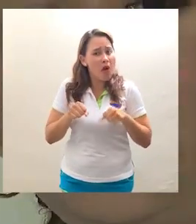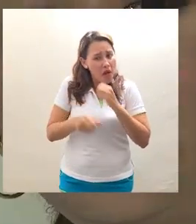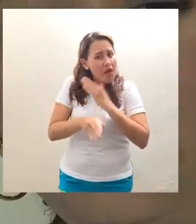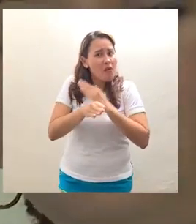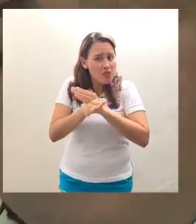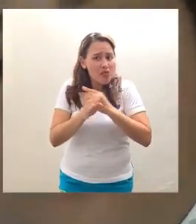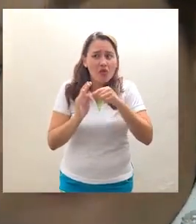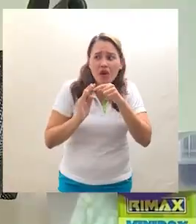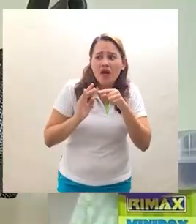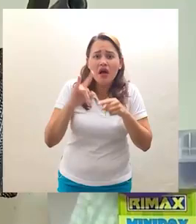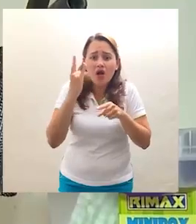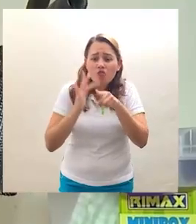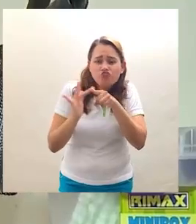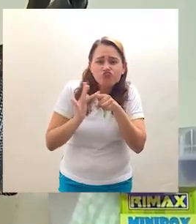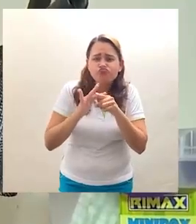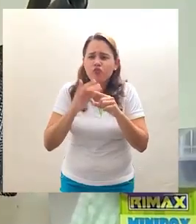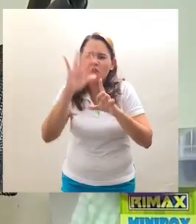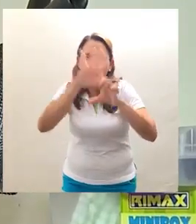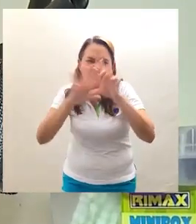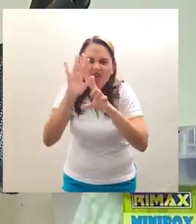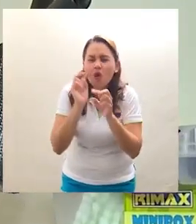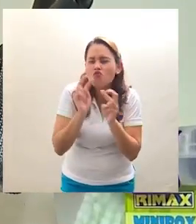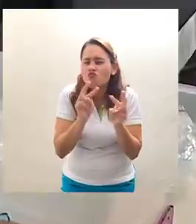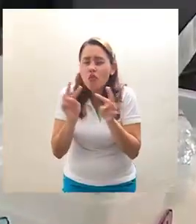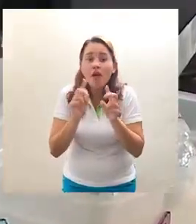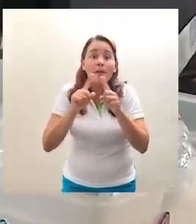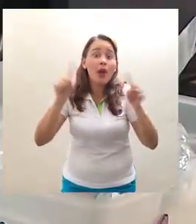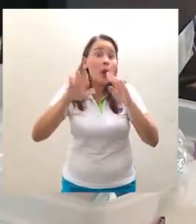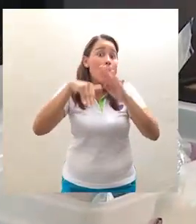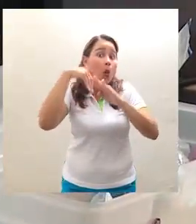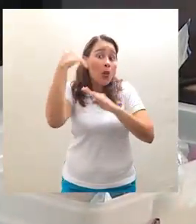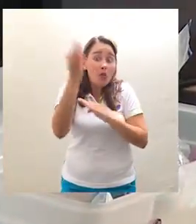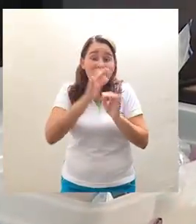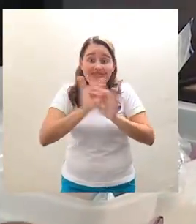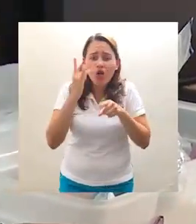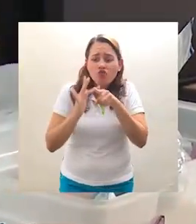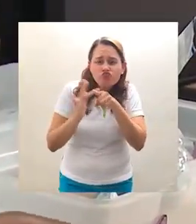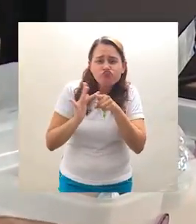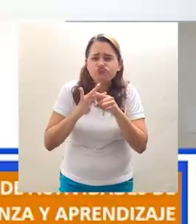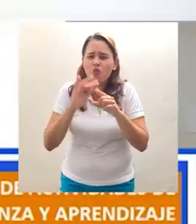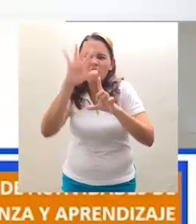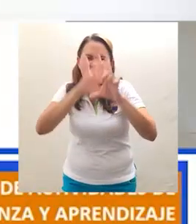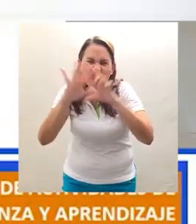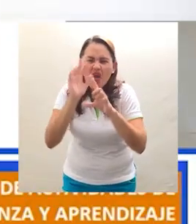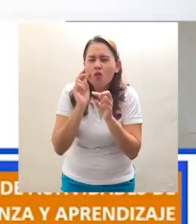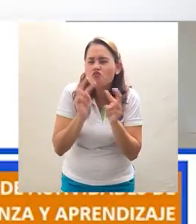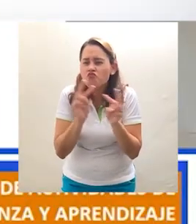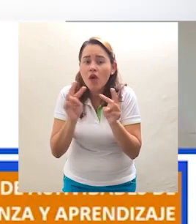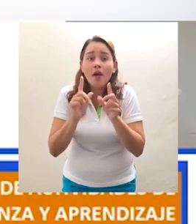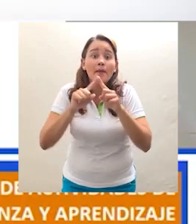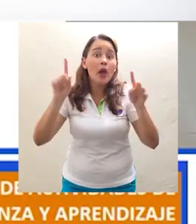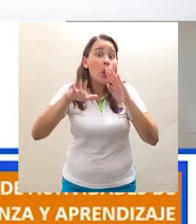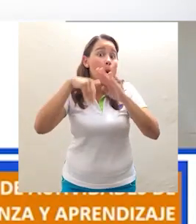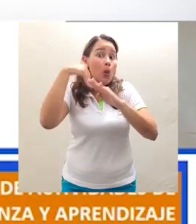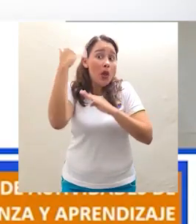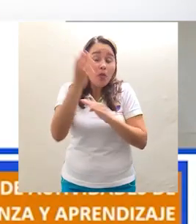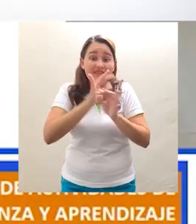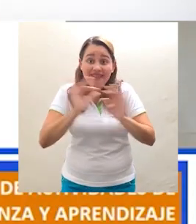podemos hacer algunas cosas con simuladores, pero ciertas prácticas esenciales hay que volver a hacerlas cuando regresemos. Lo mismo las salidas de campo.